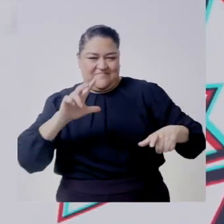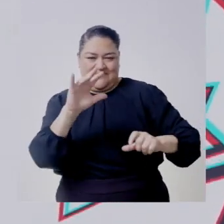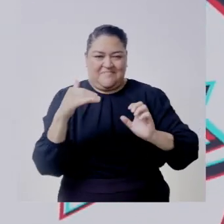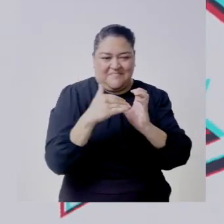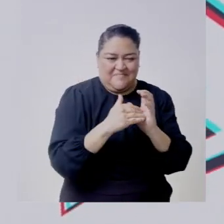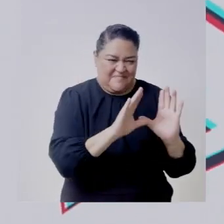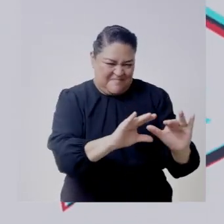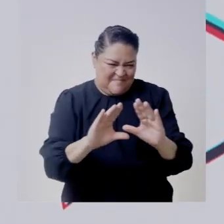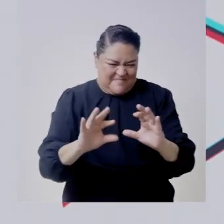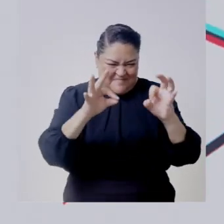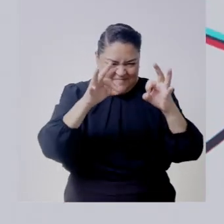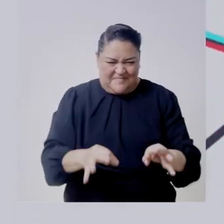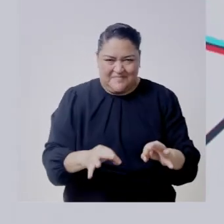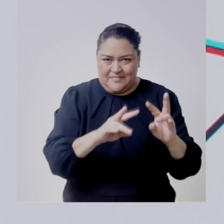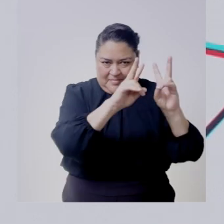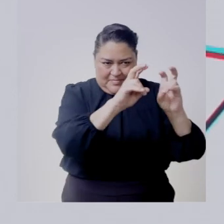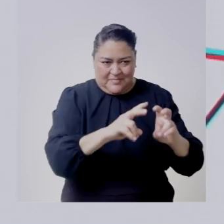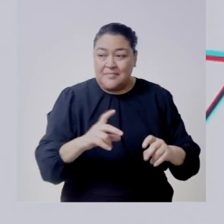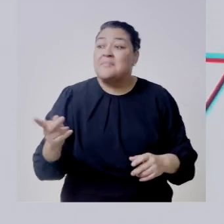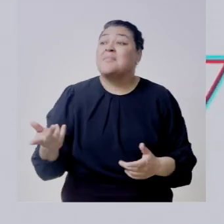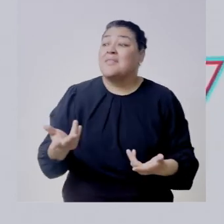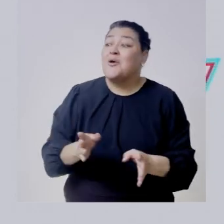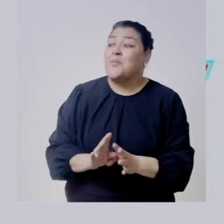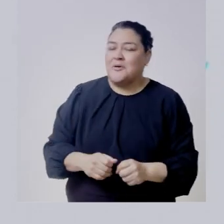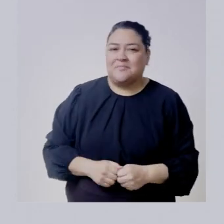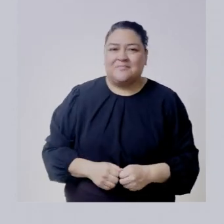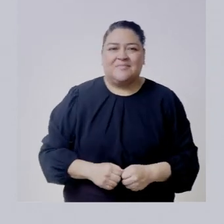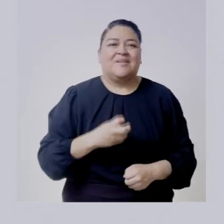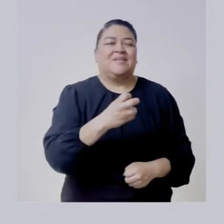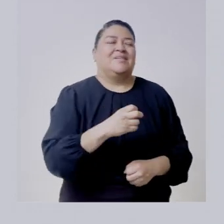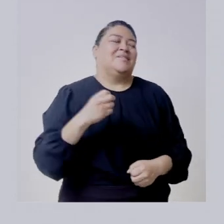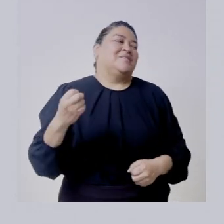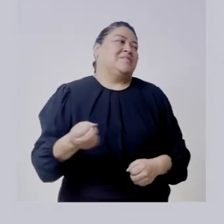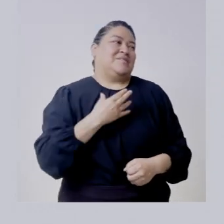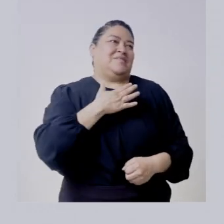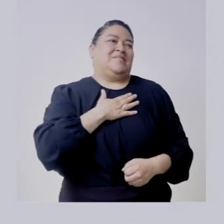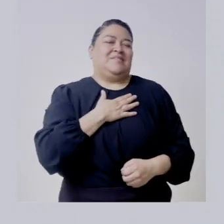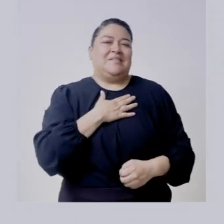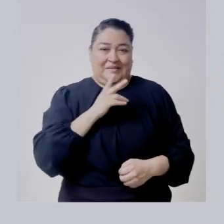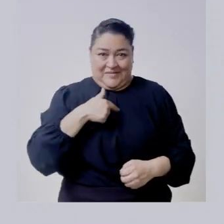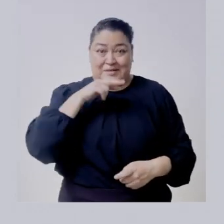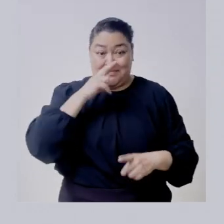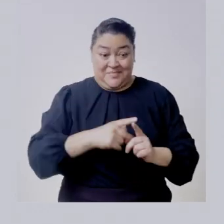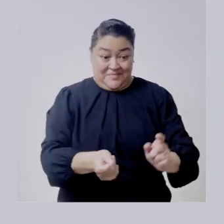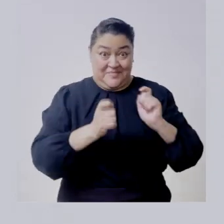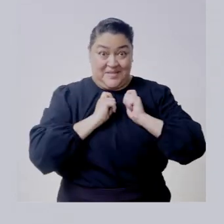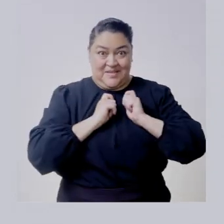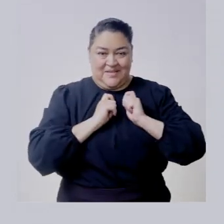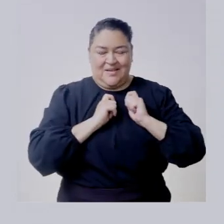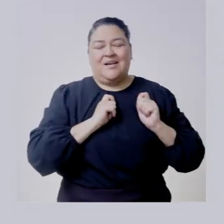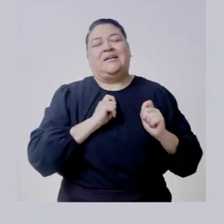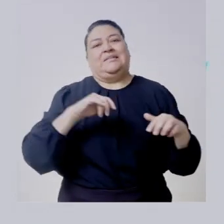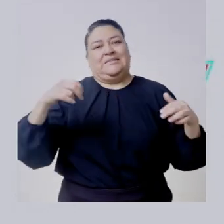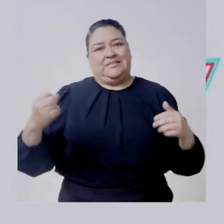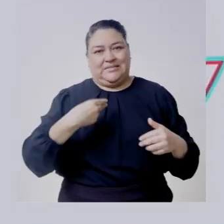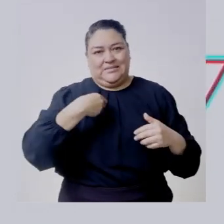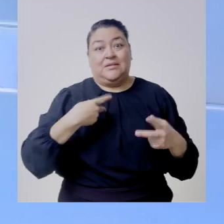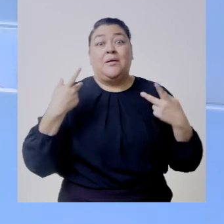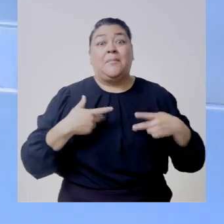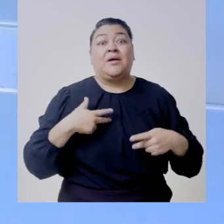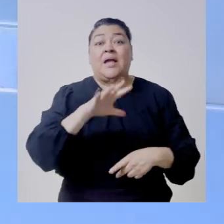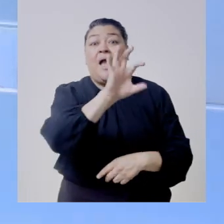de personas capacitadas en diversas entrevistas no justo lo que te dice es un gran logro y es un gran honor porque este medio millón de personas